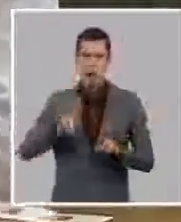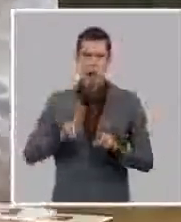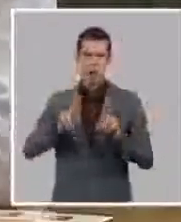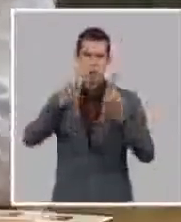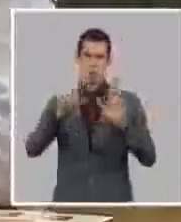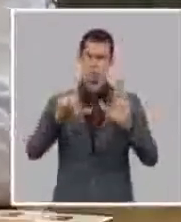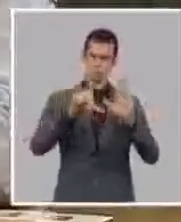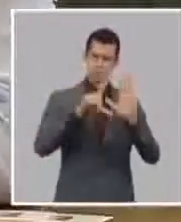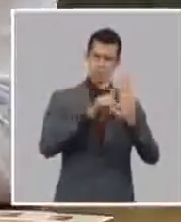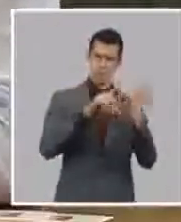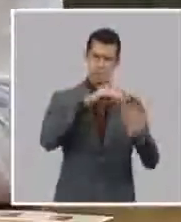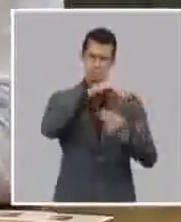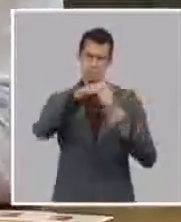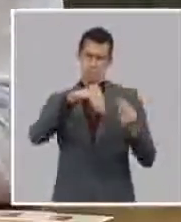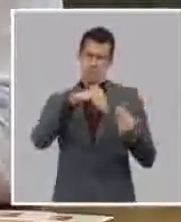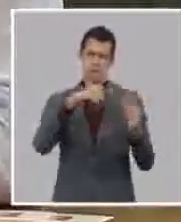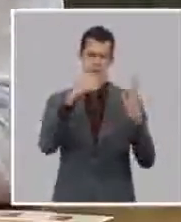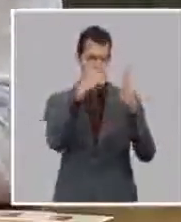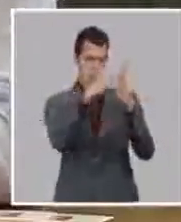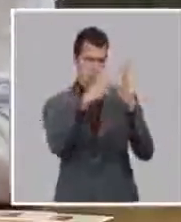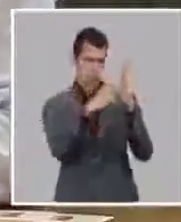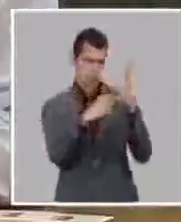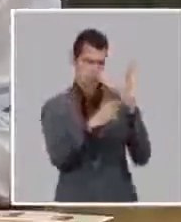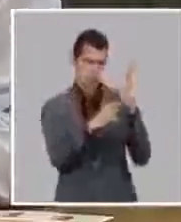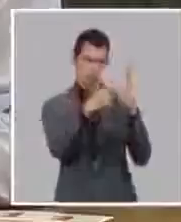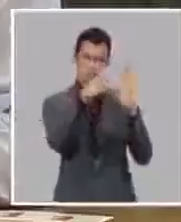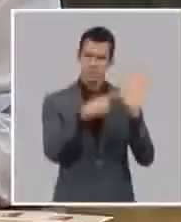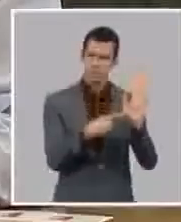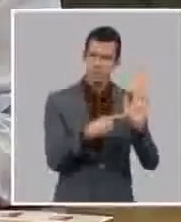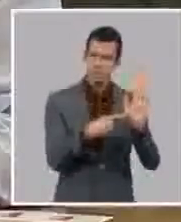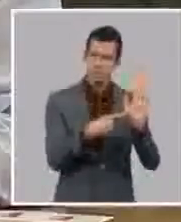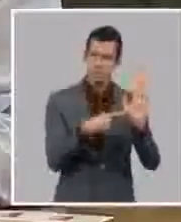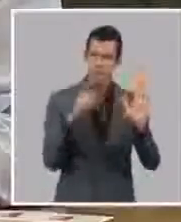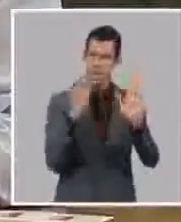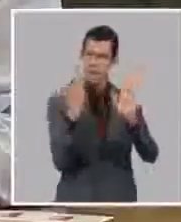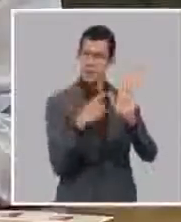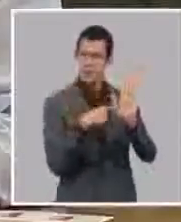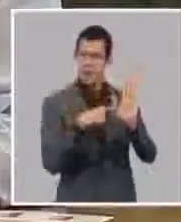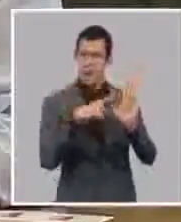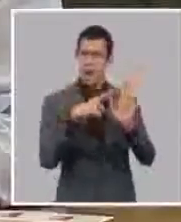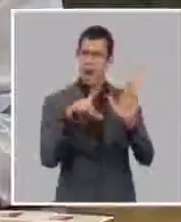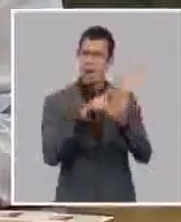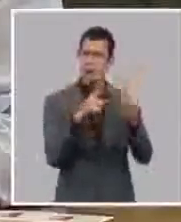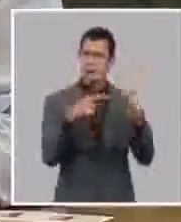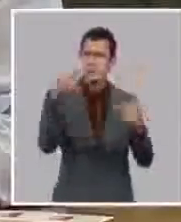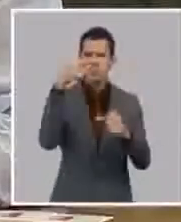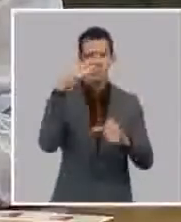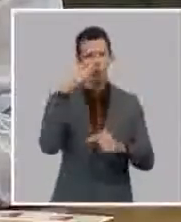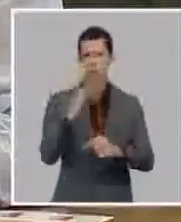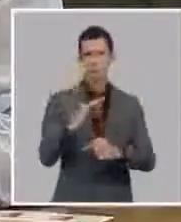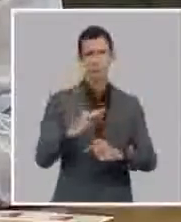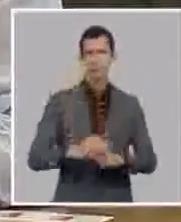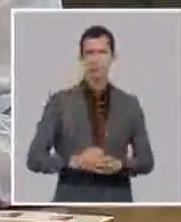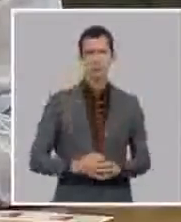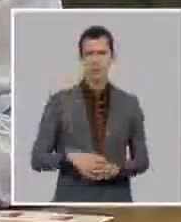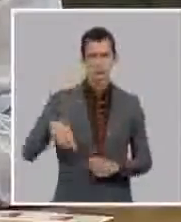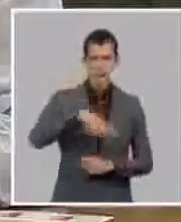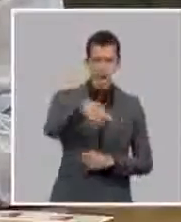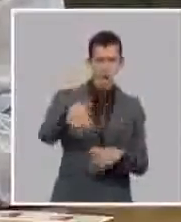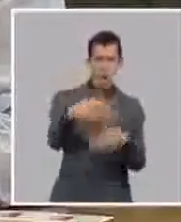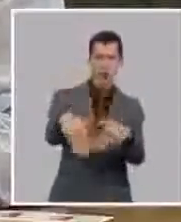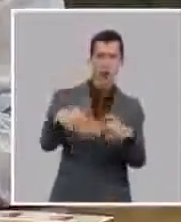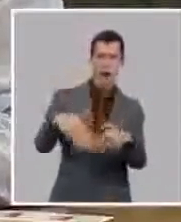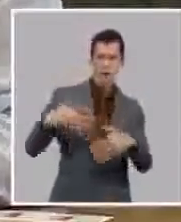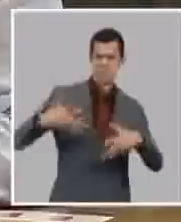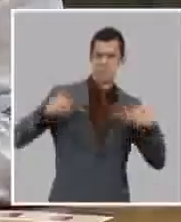que tiene que ser apoyada y por lo tanto aquí hay personas que van a recibir la respuesta que contempla la legislación